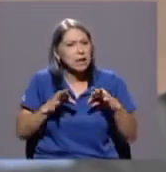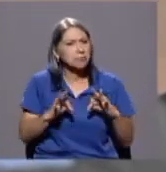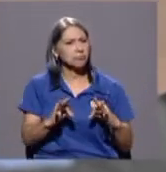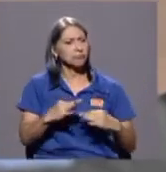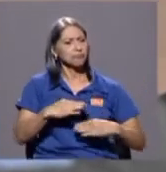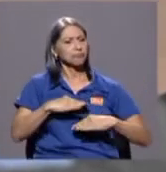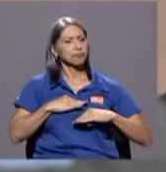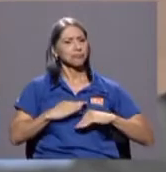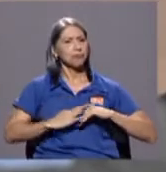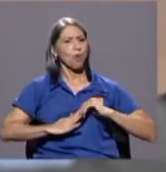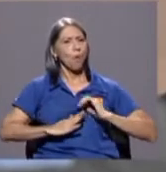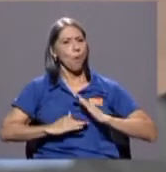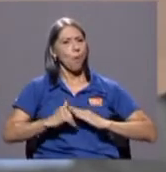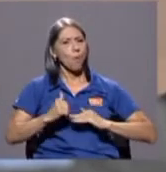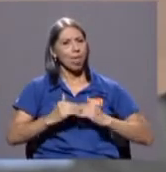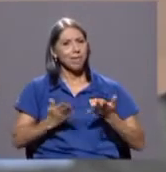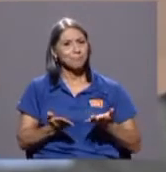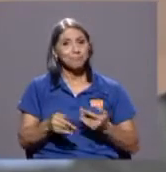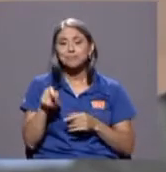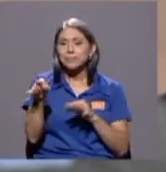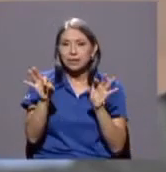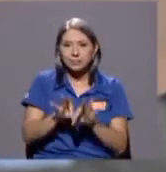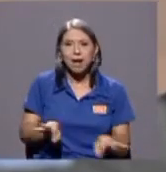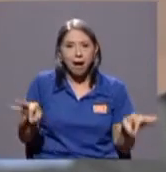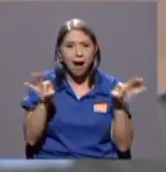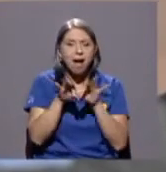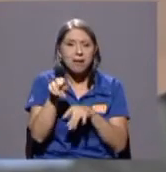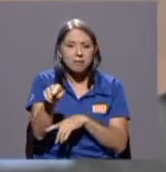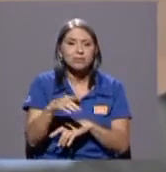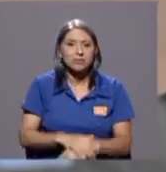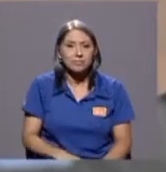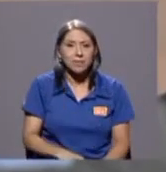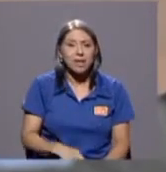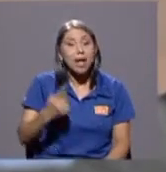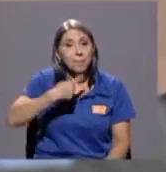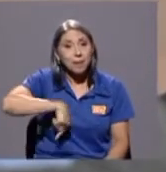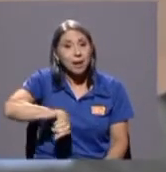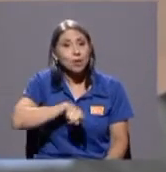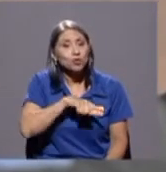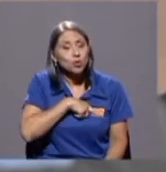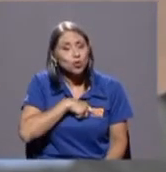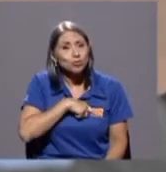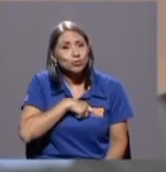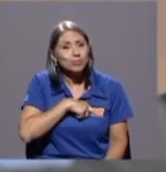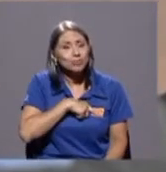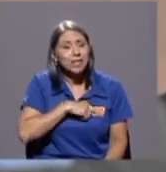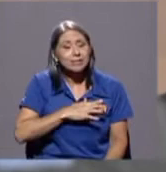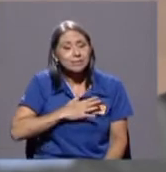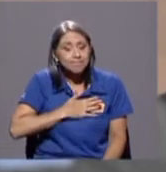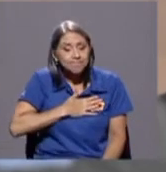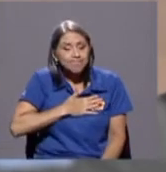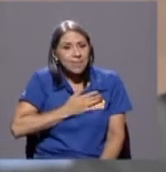salía y era valiosísima. Para nosotros es un hueco imposible de llenar.